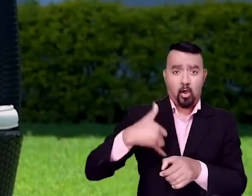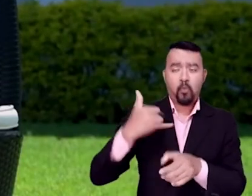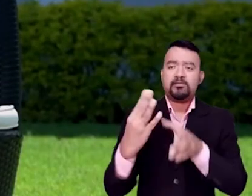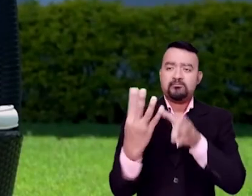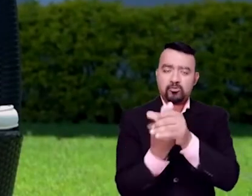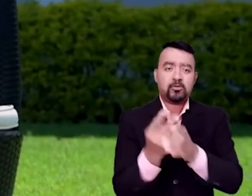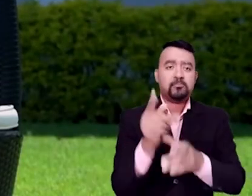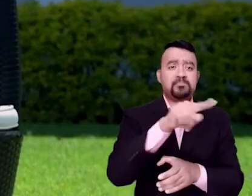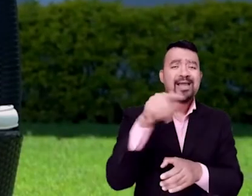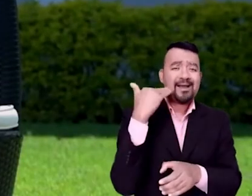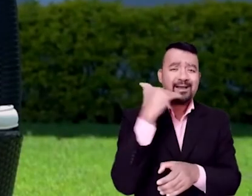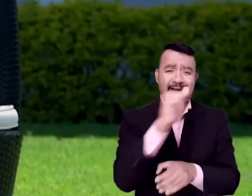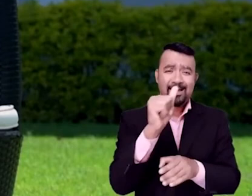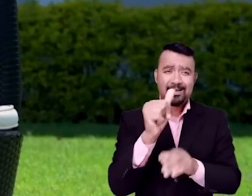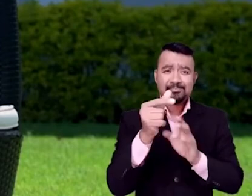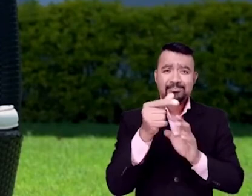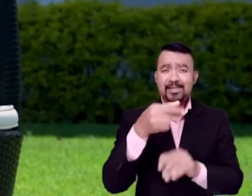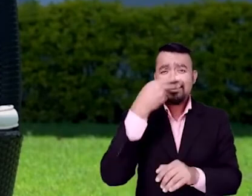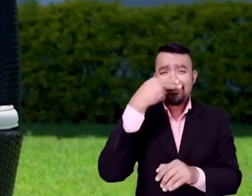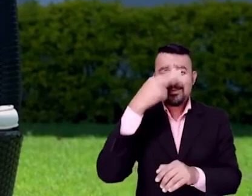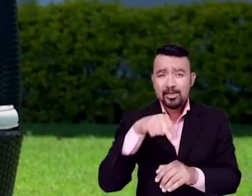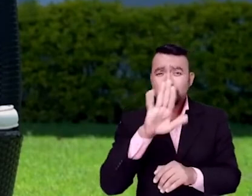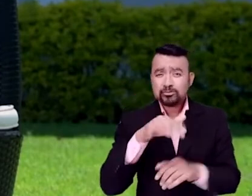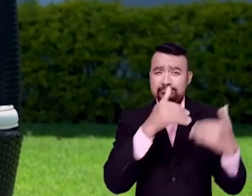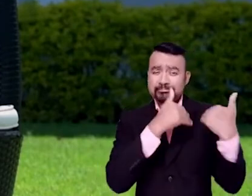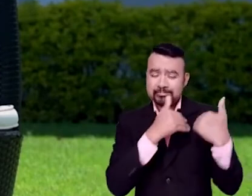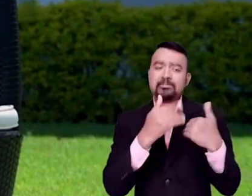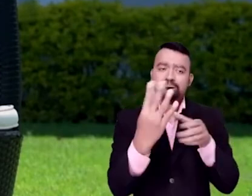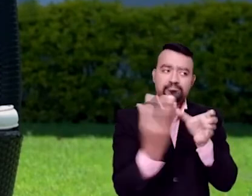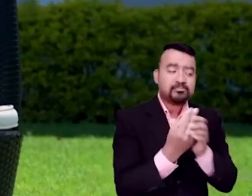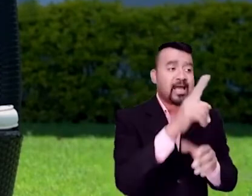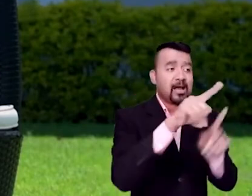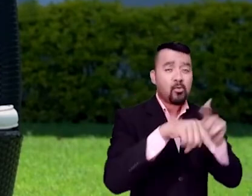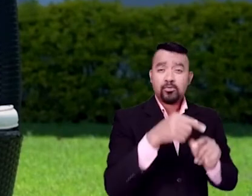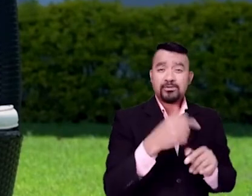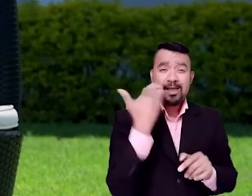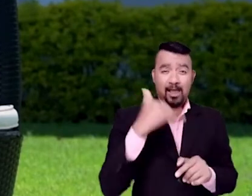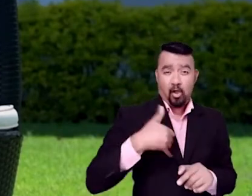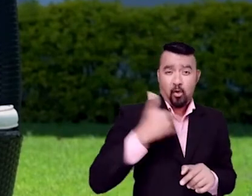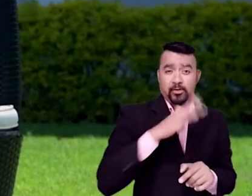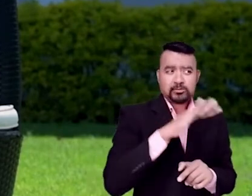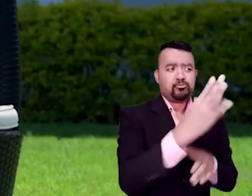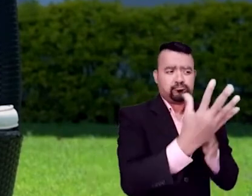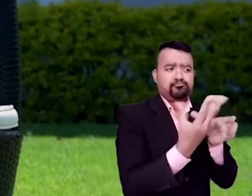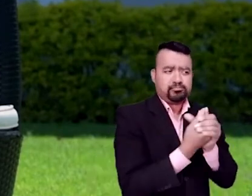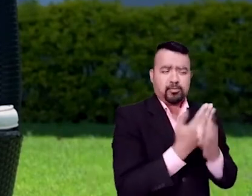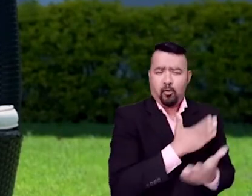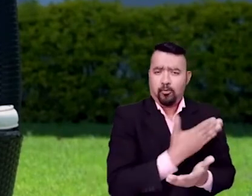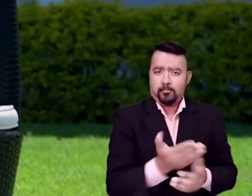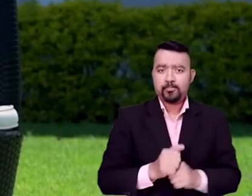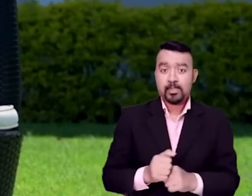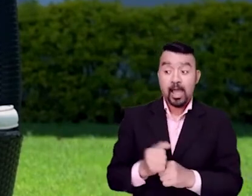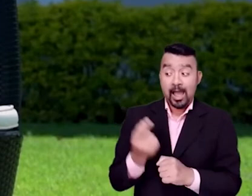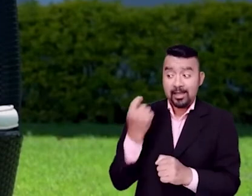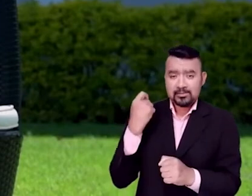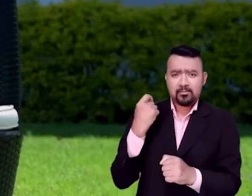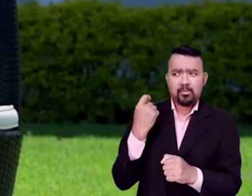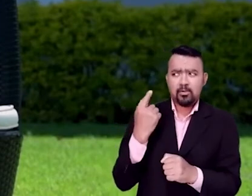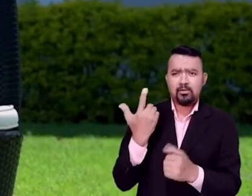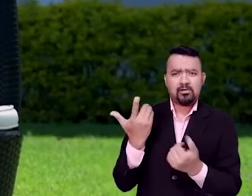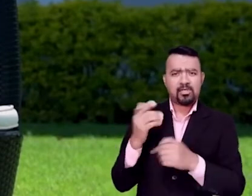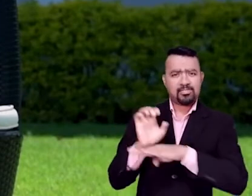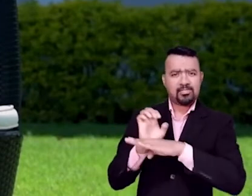población joven, madres cabeza de familia, madres solteras Y también un programa que iniciamos hace unos años